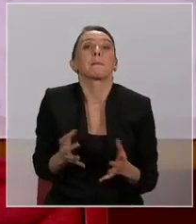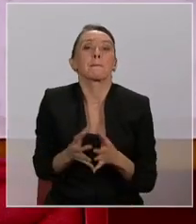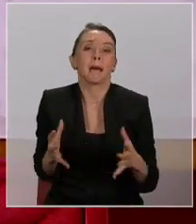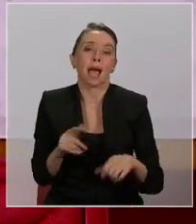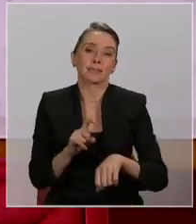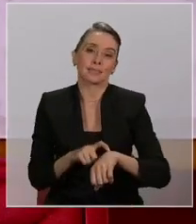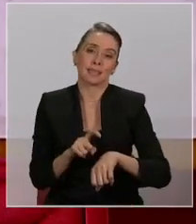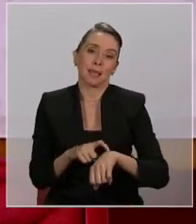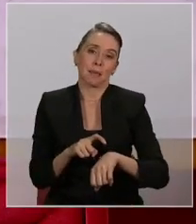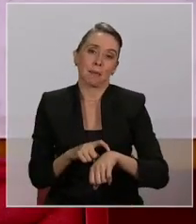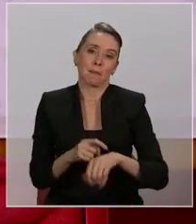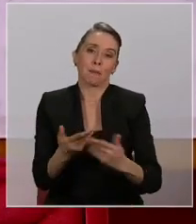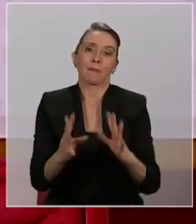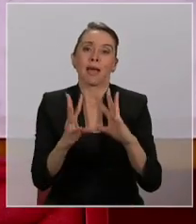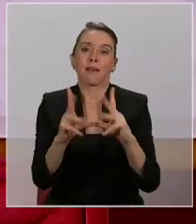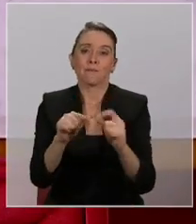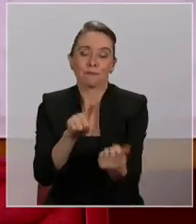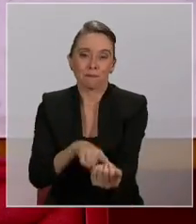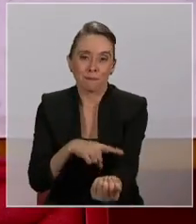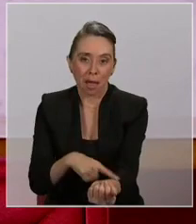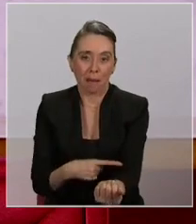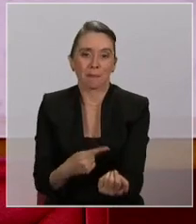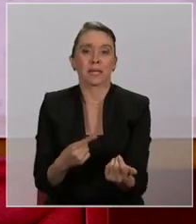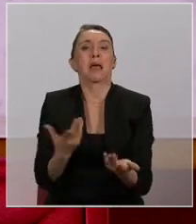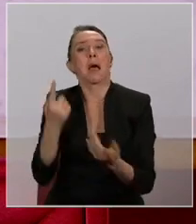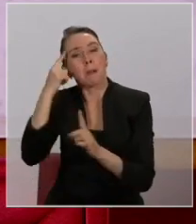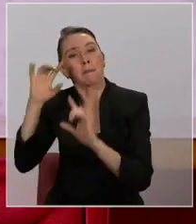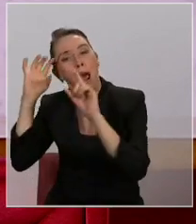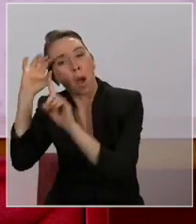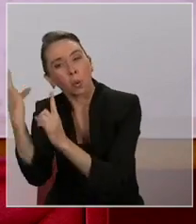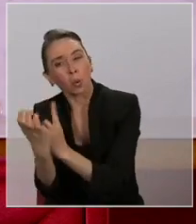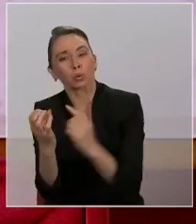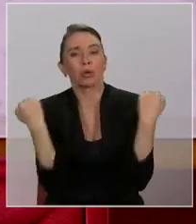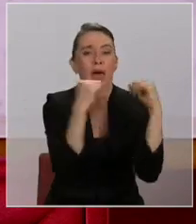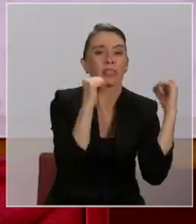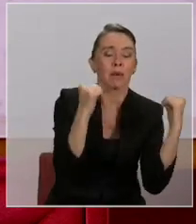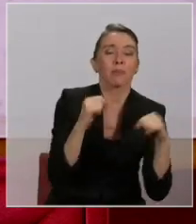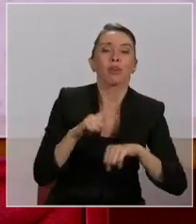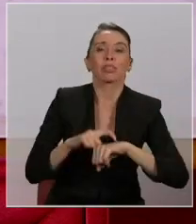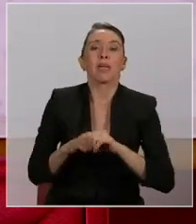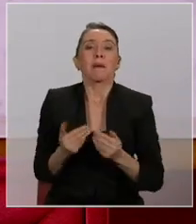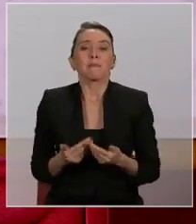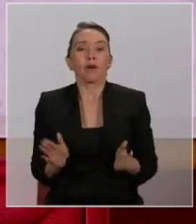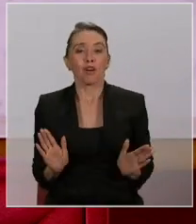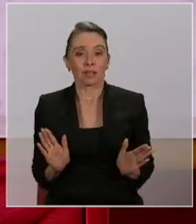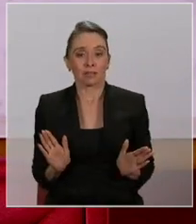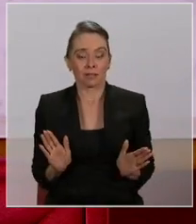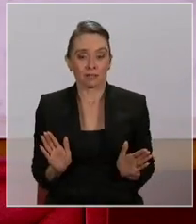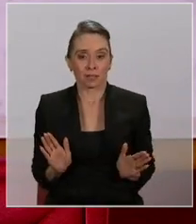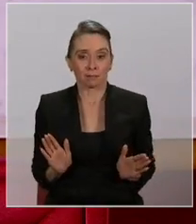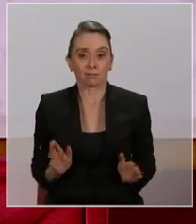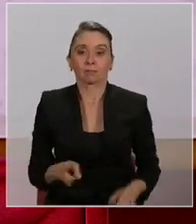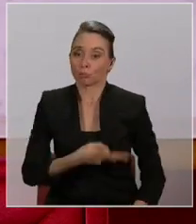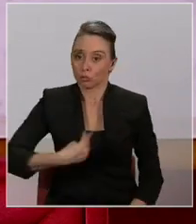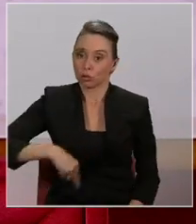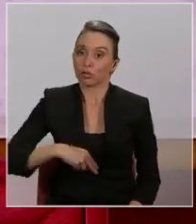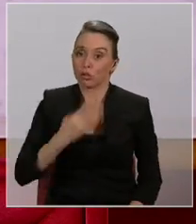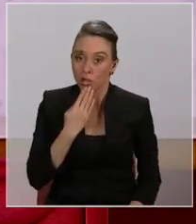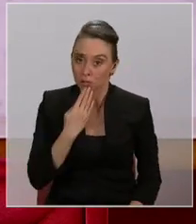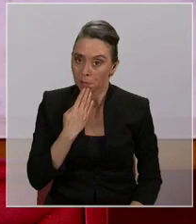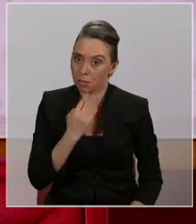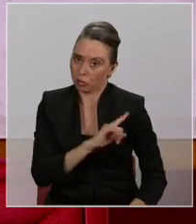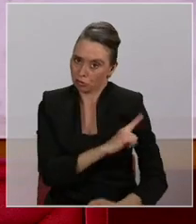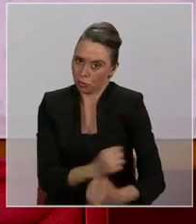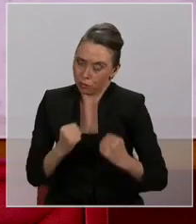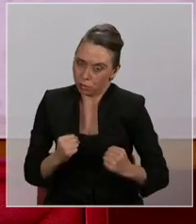para la familia, para la cultura, para el deporte, para el tiempo libre. Estamos también y con mucha